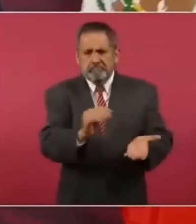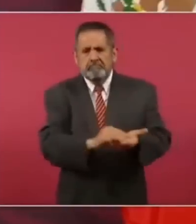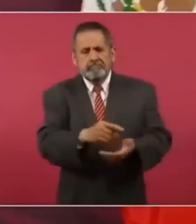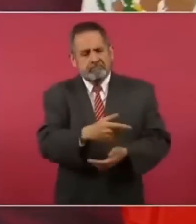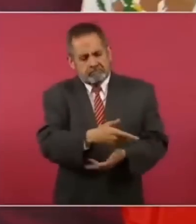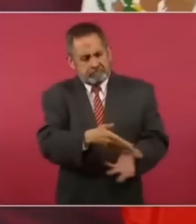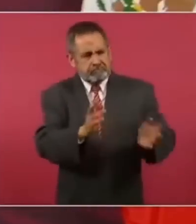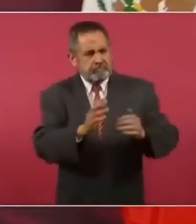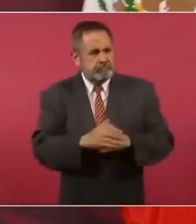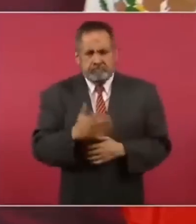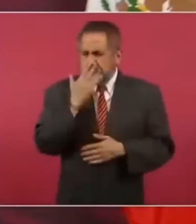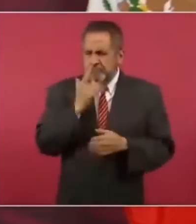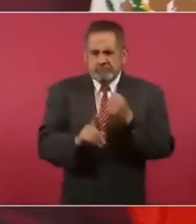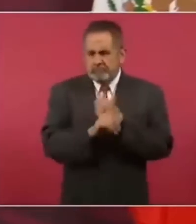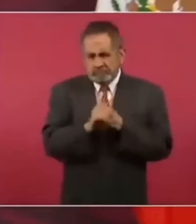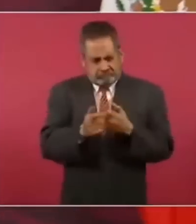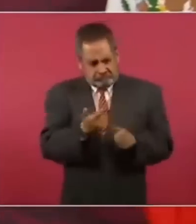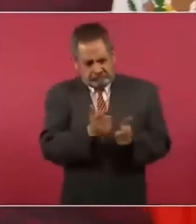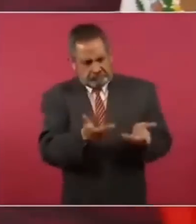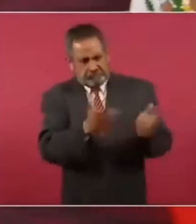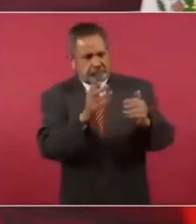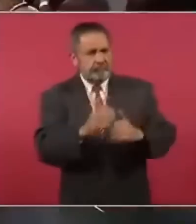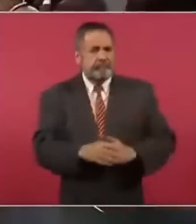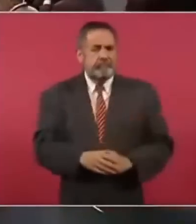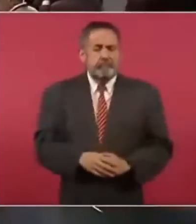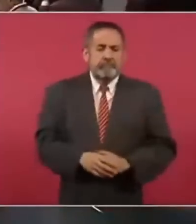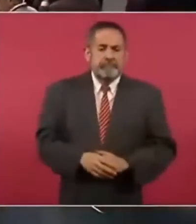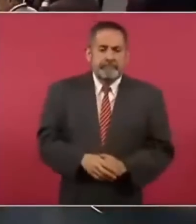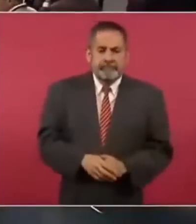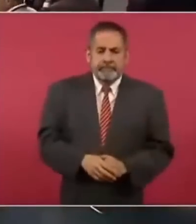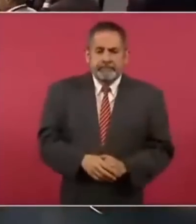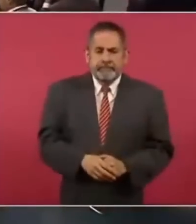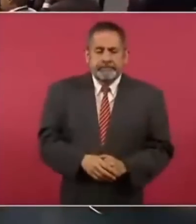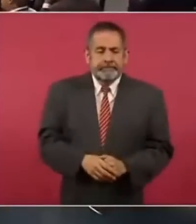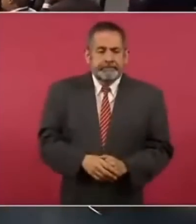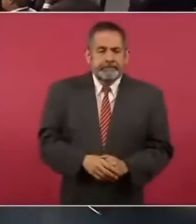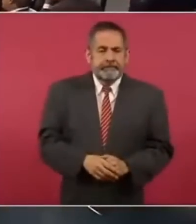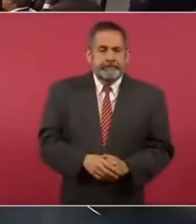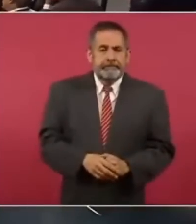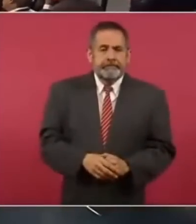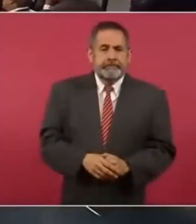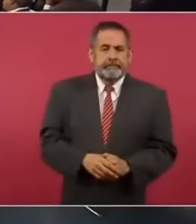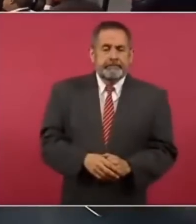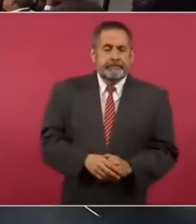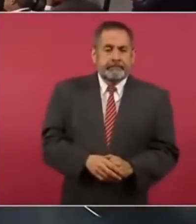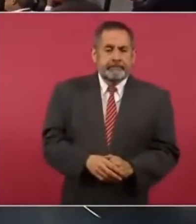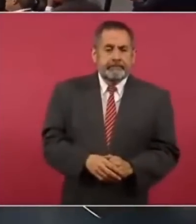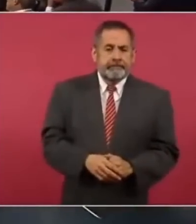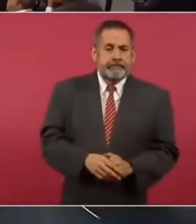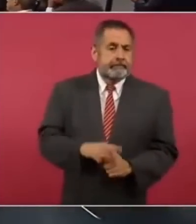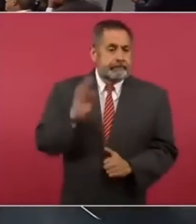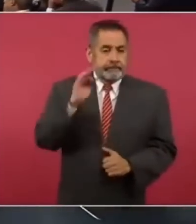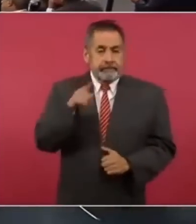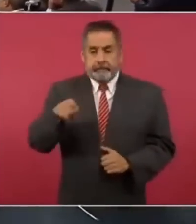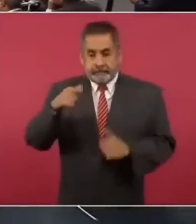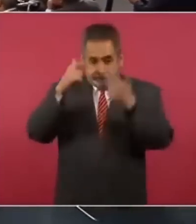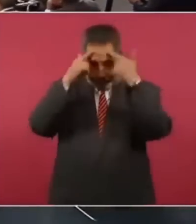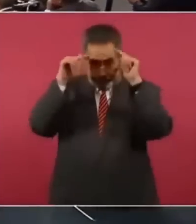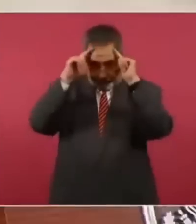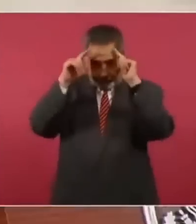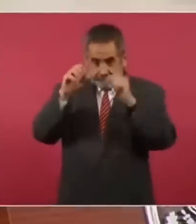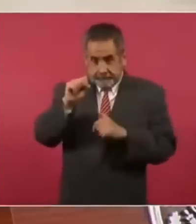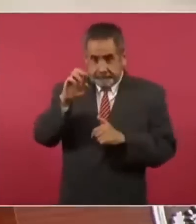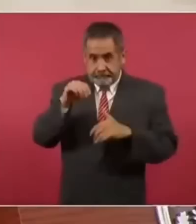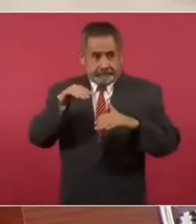sin problema sin problema este actúo la marina es para